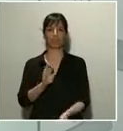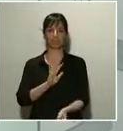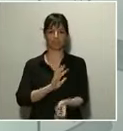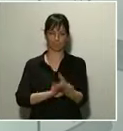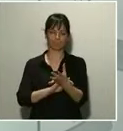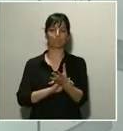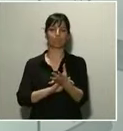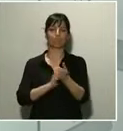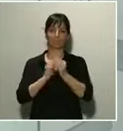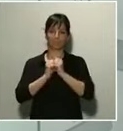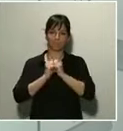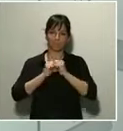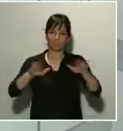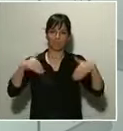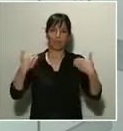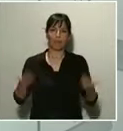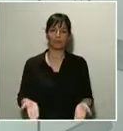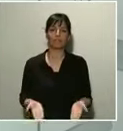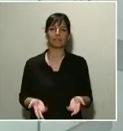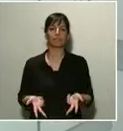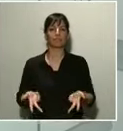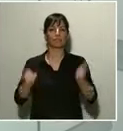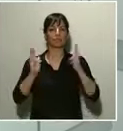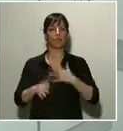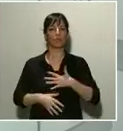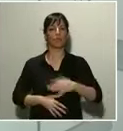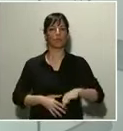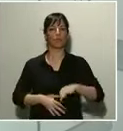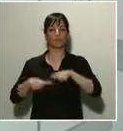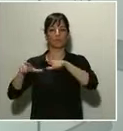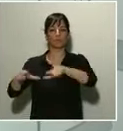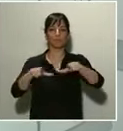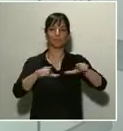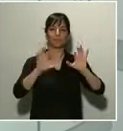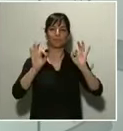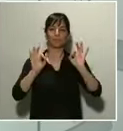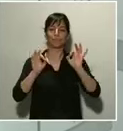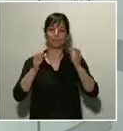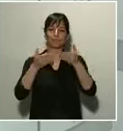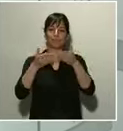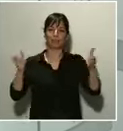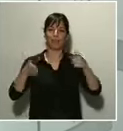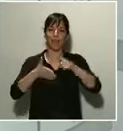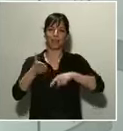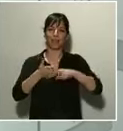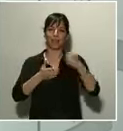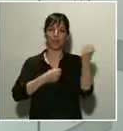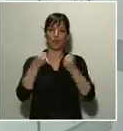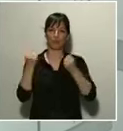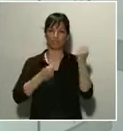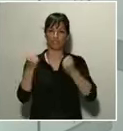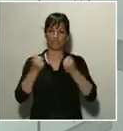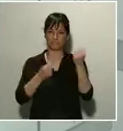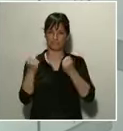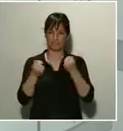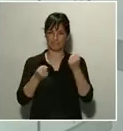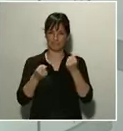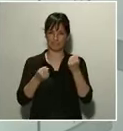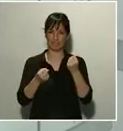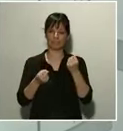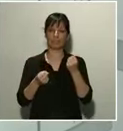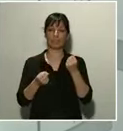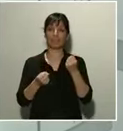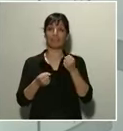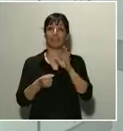autorización de apertura de establecimientos dedicados al alquiler de vehículos sin conductor, que sólo estaba permitida para uso